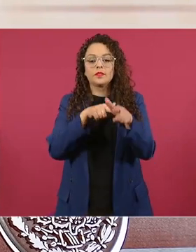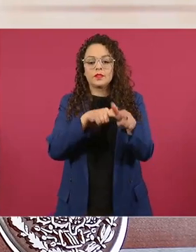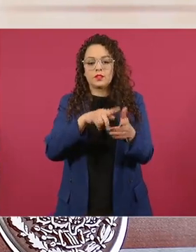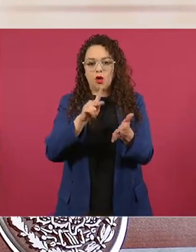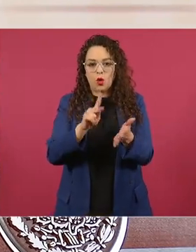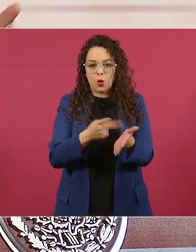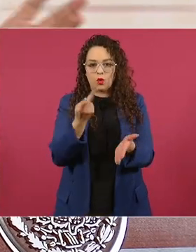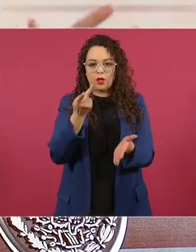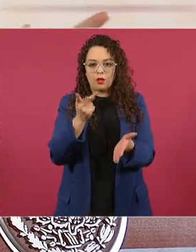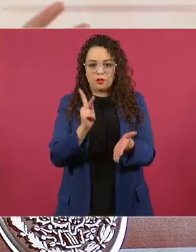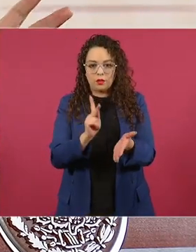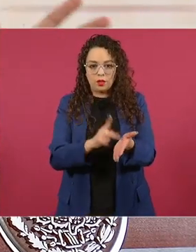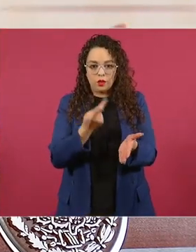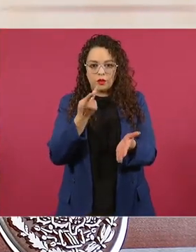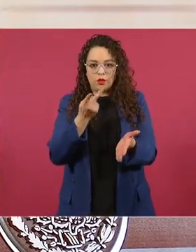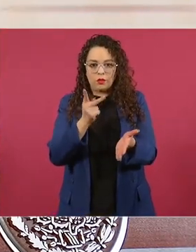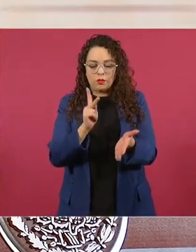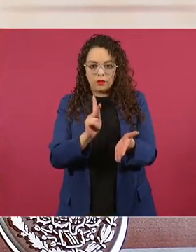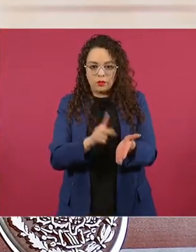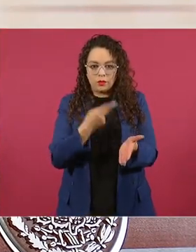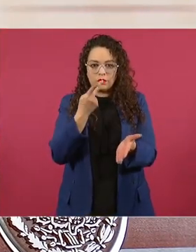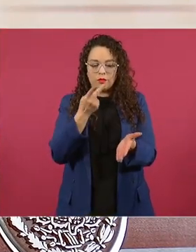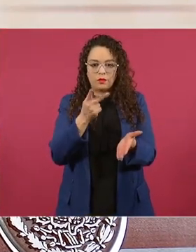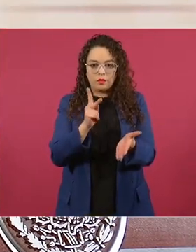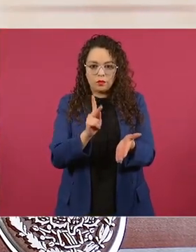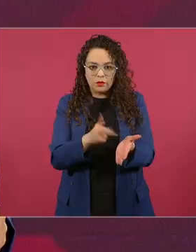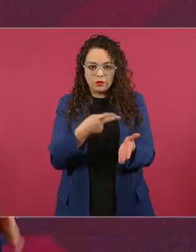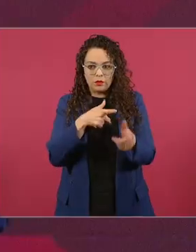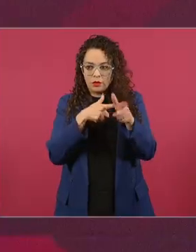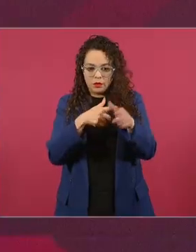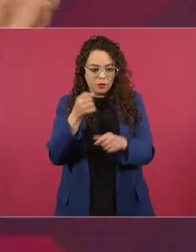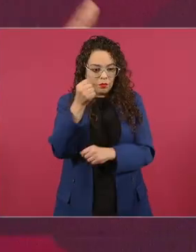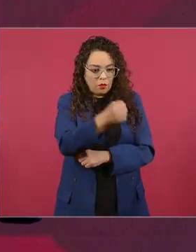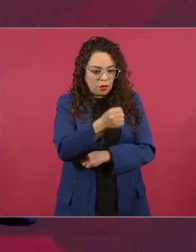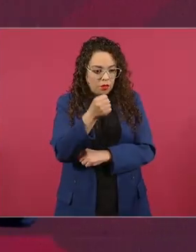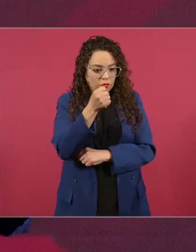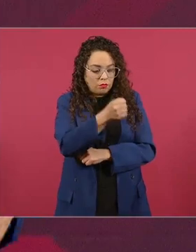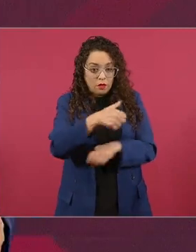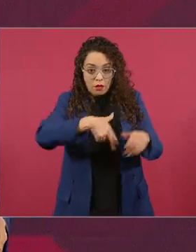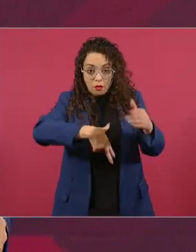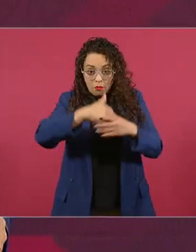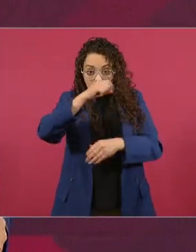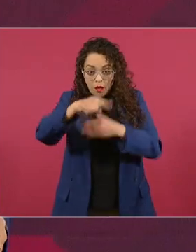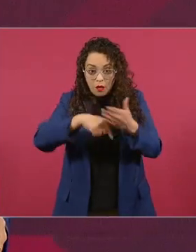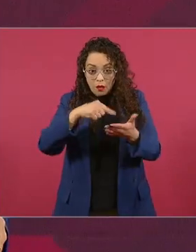ya no quedaban lugares siempre eran los mismos